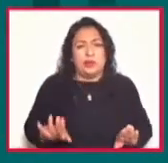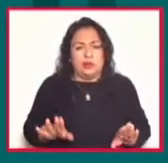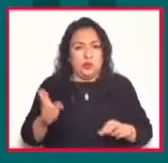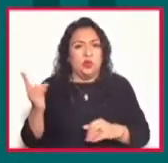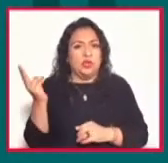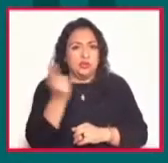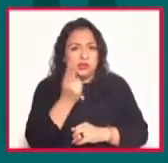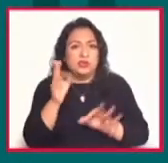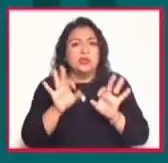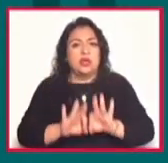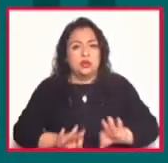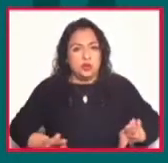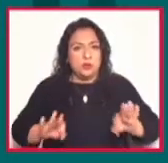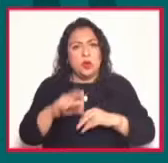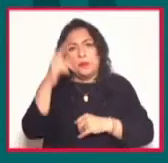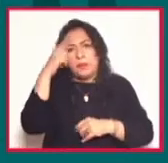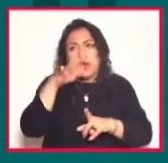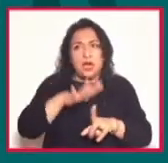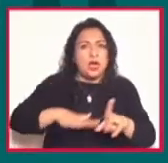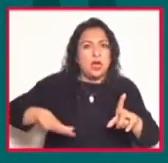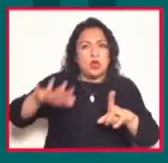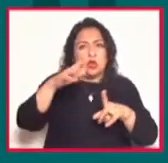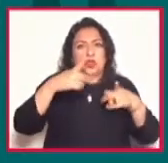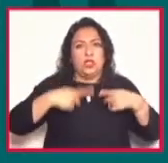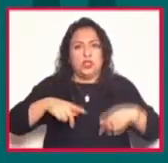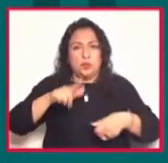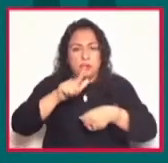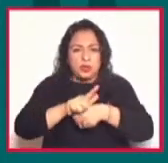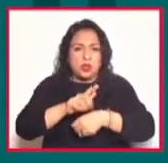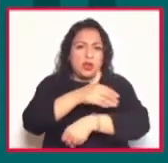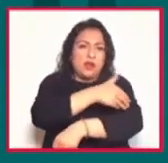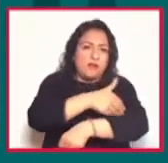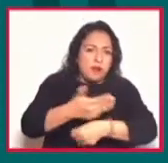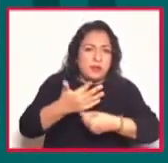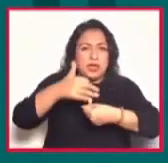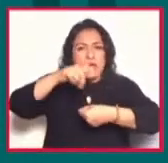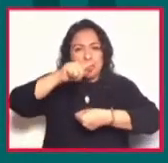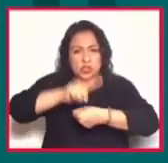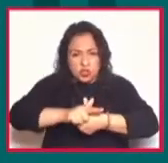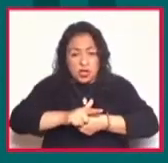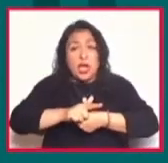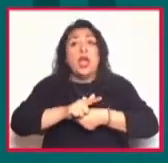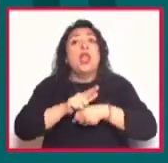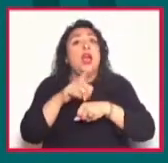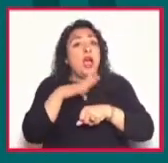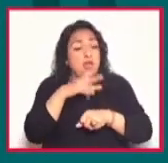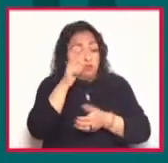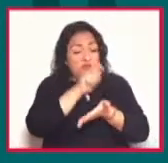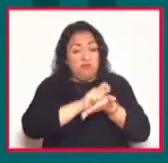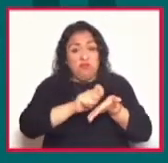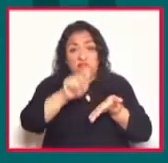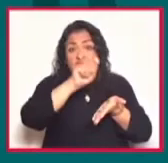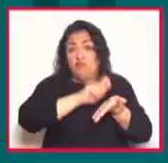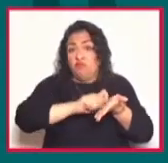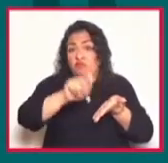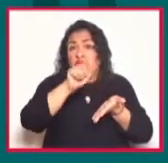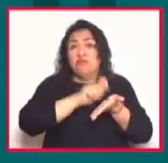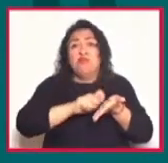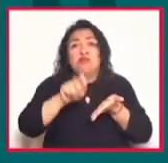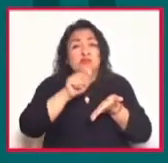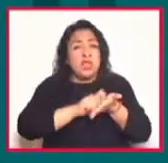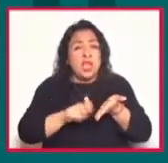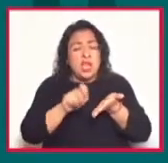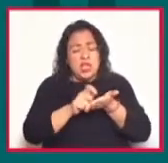en el contexto personal, familiar y social. Mesmo con una escrita muy interiorizada, introspectiva,